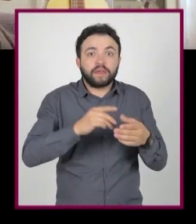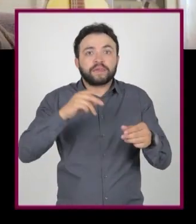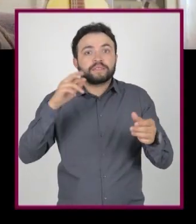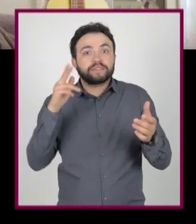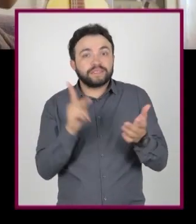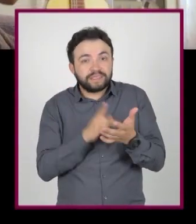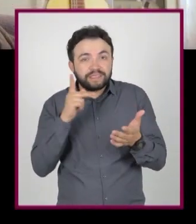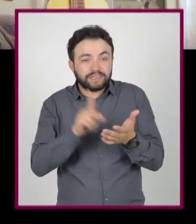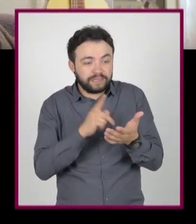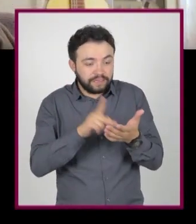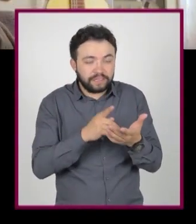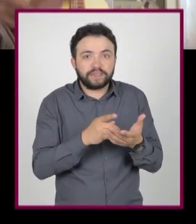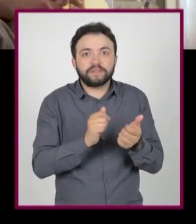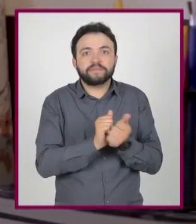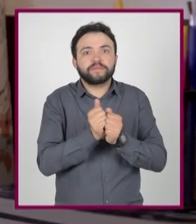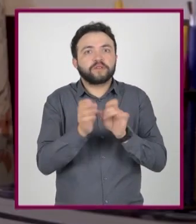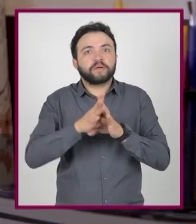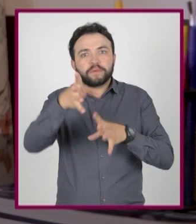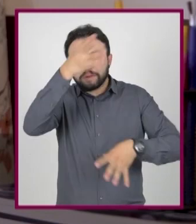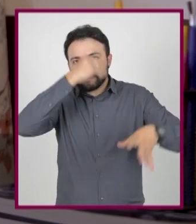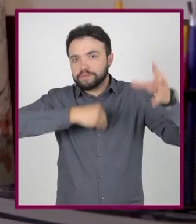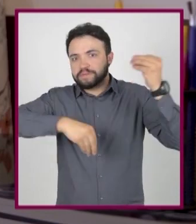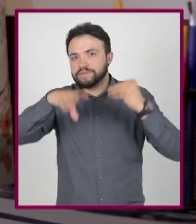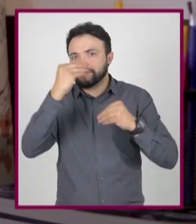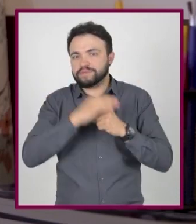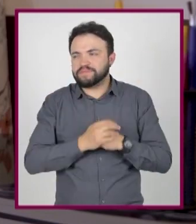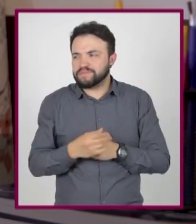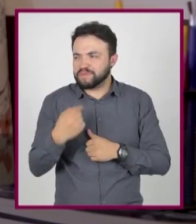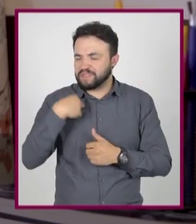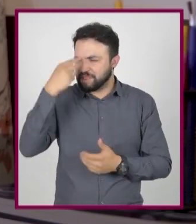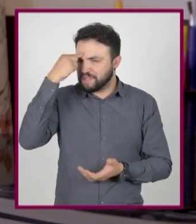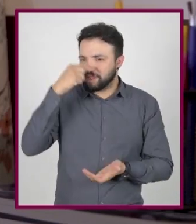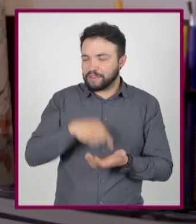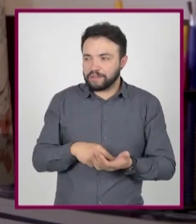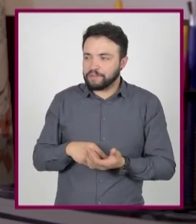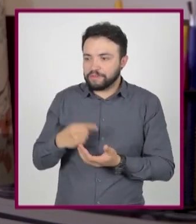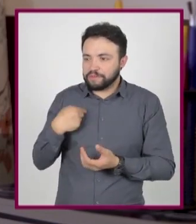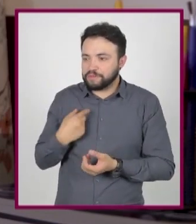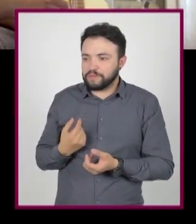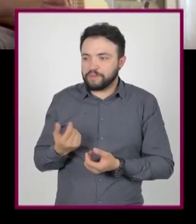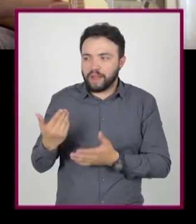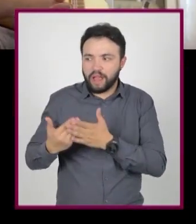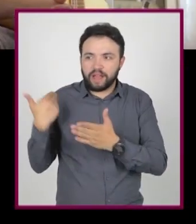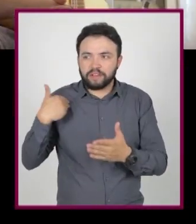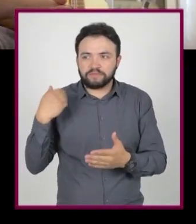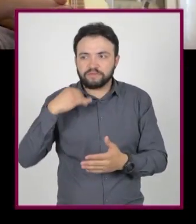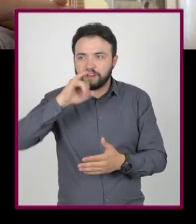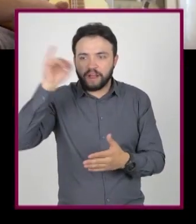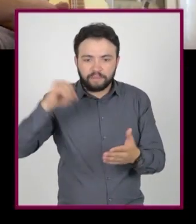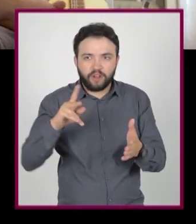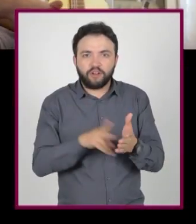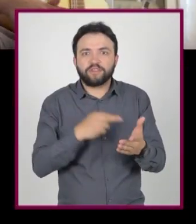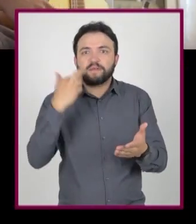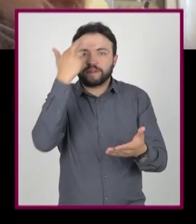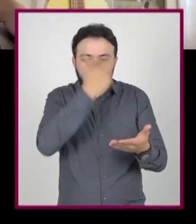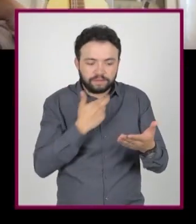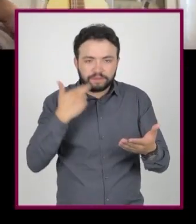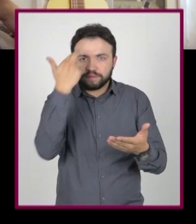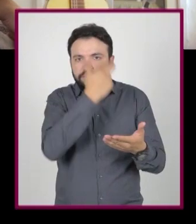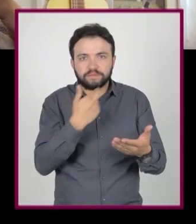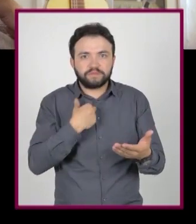el que aprendes hasta el más mínimo detalle. Creo que casi no aplico esta de revisar la información. Trataré de hacerlo más seguido.